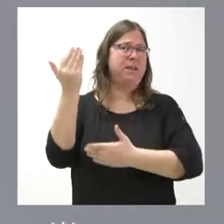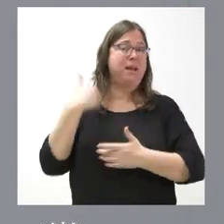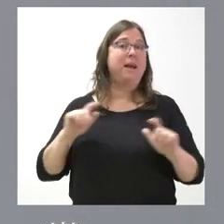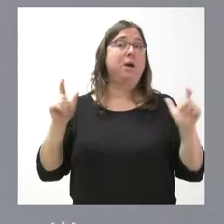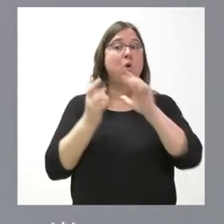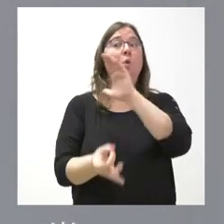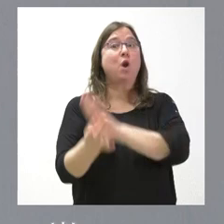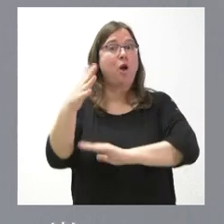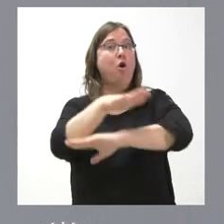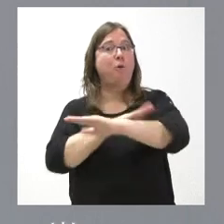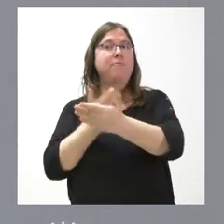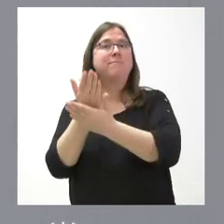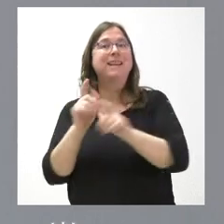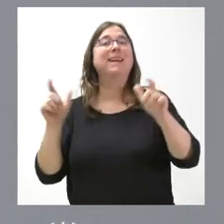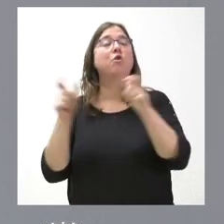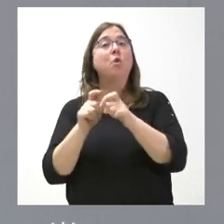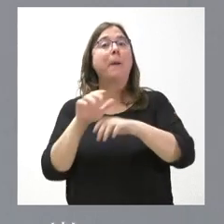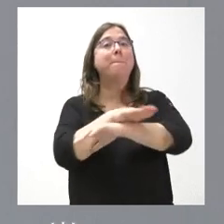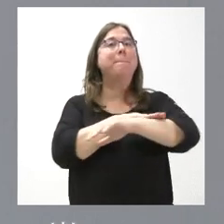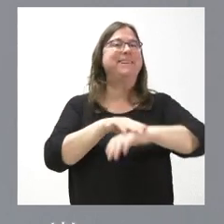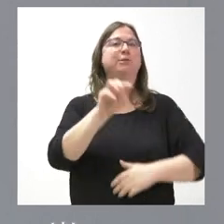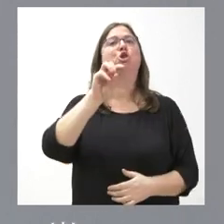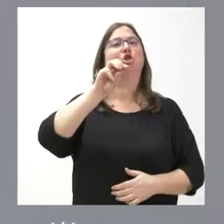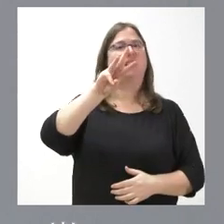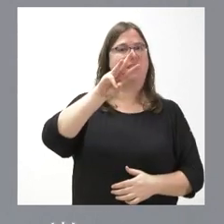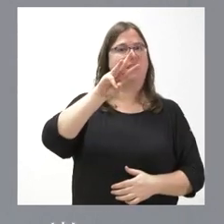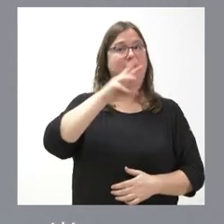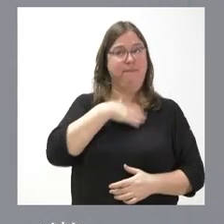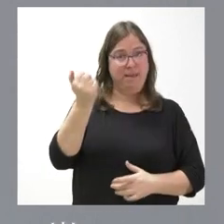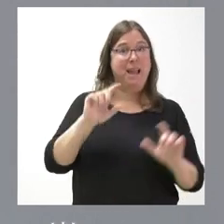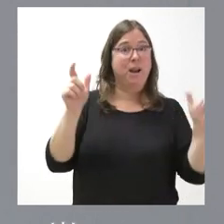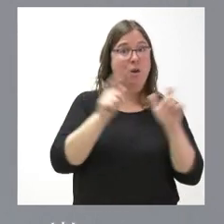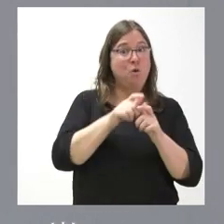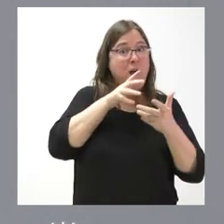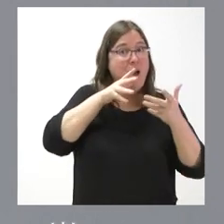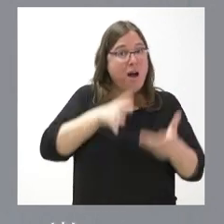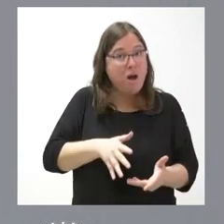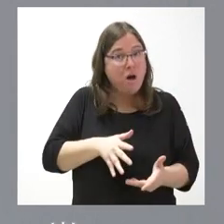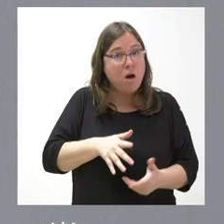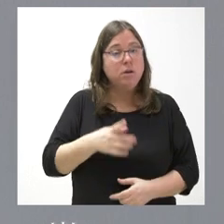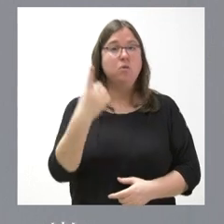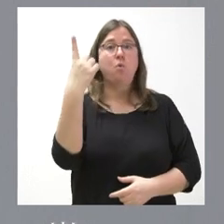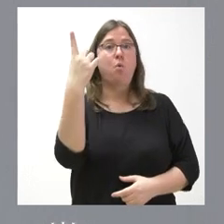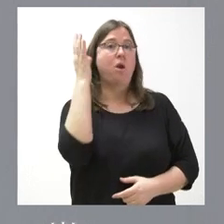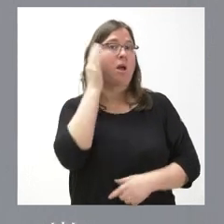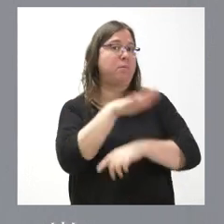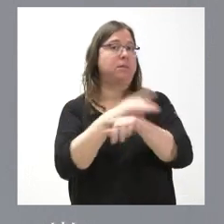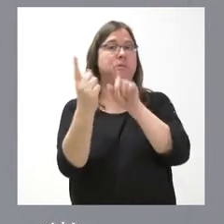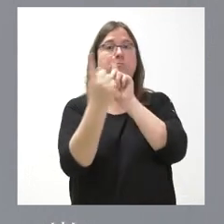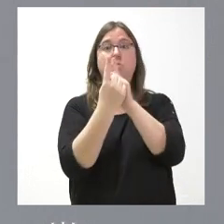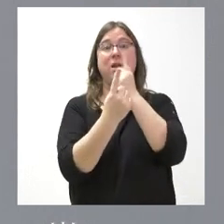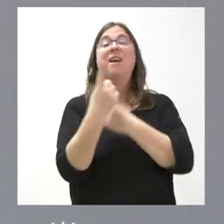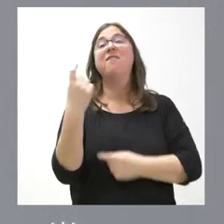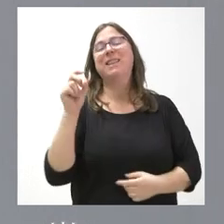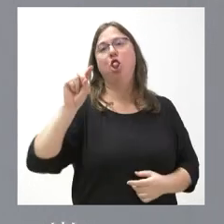formó Gobierno a trece ministros y a día de hoy solo le ha recibido una ministra. Faltan, por tanto, doce